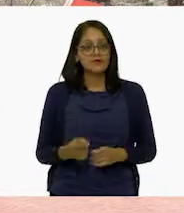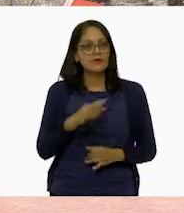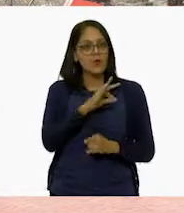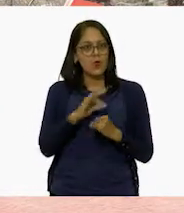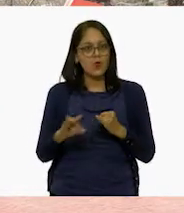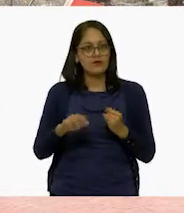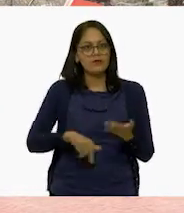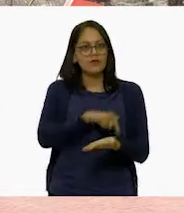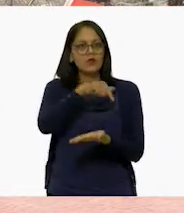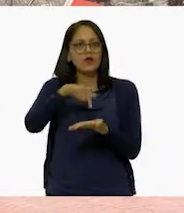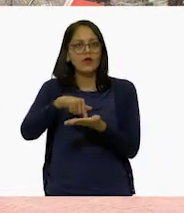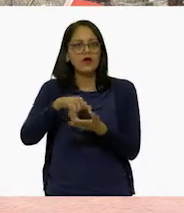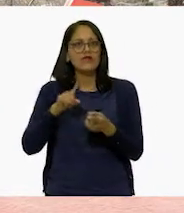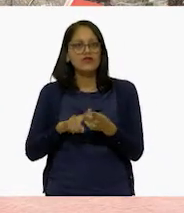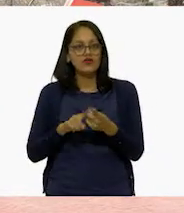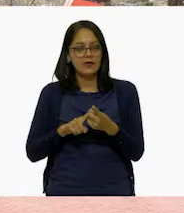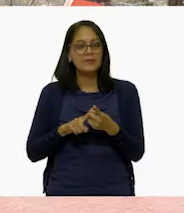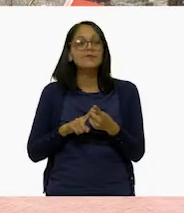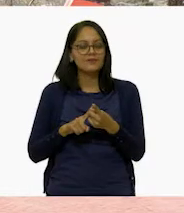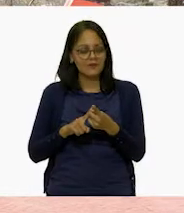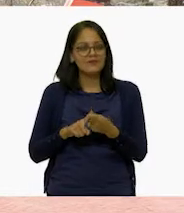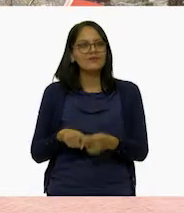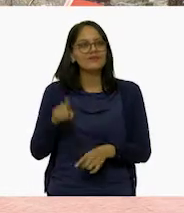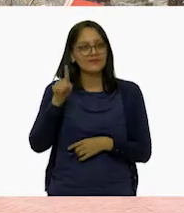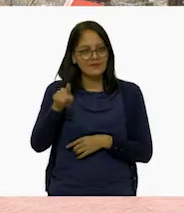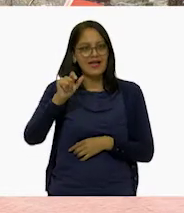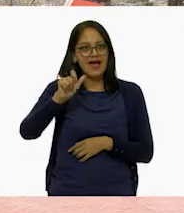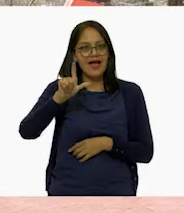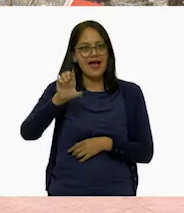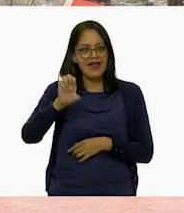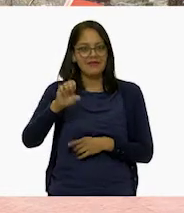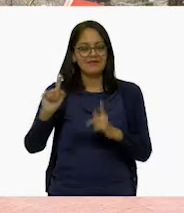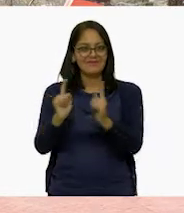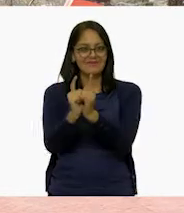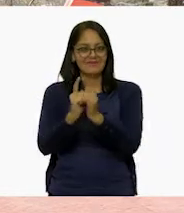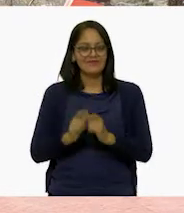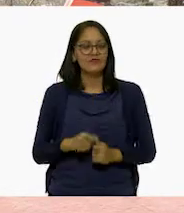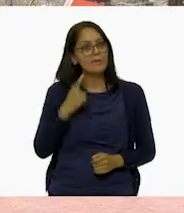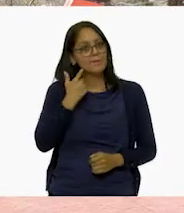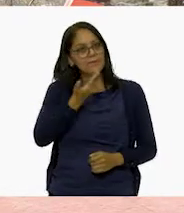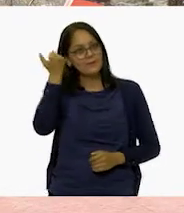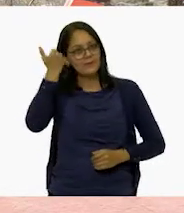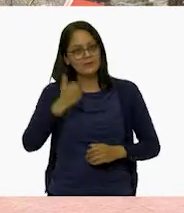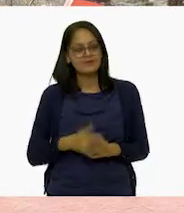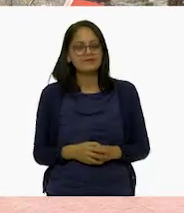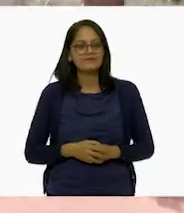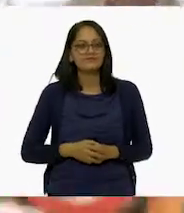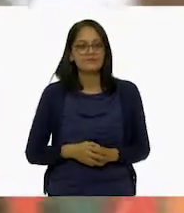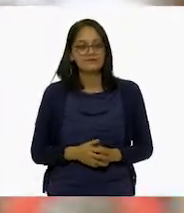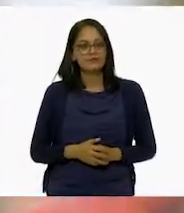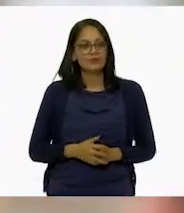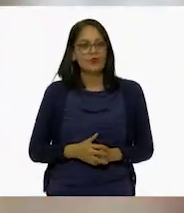última parada es la localización de Ale. ¿Vamos? ¡Vamos!